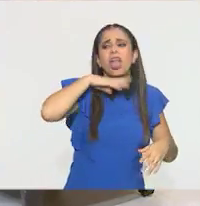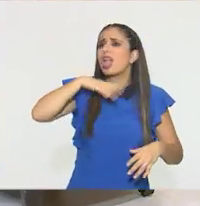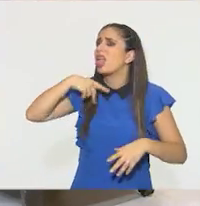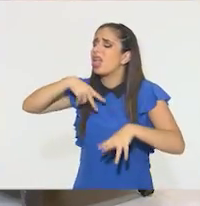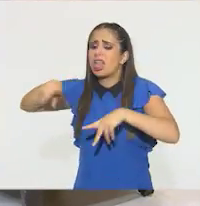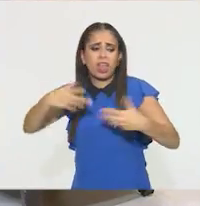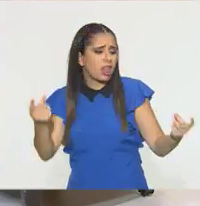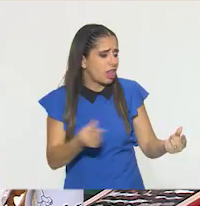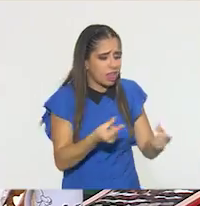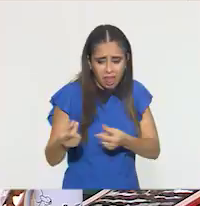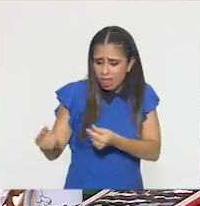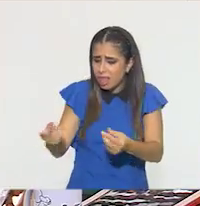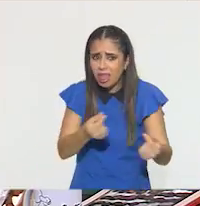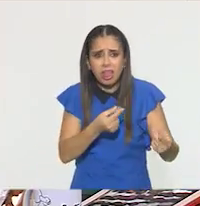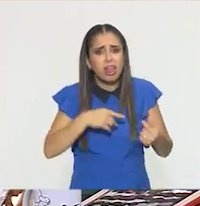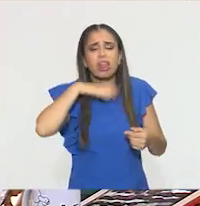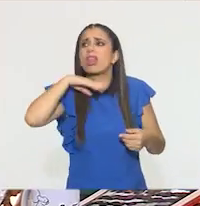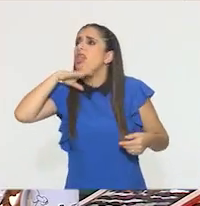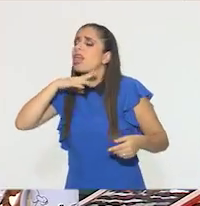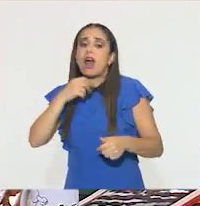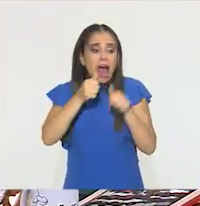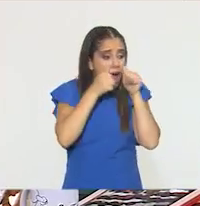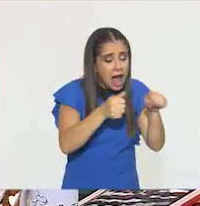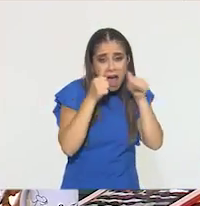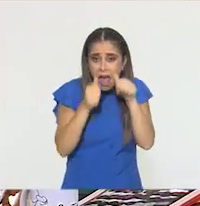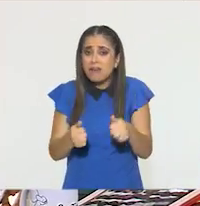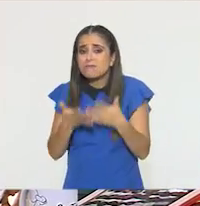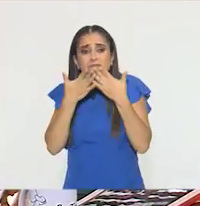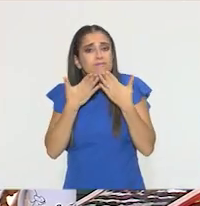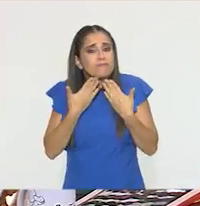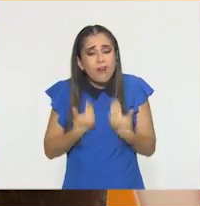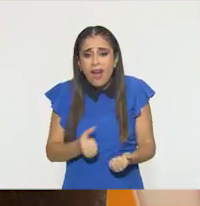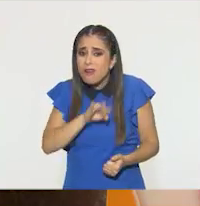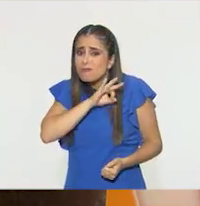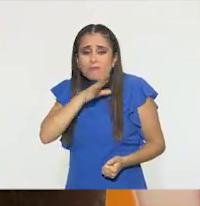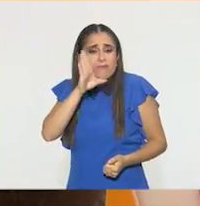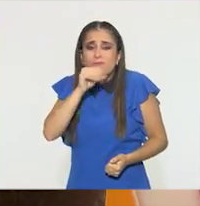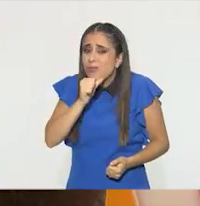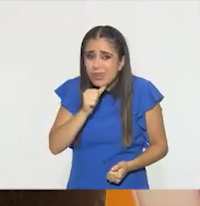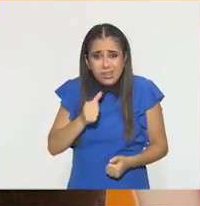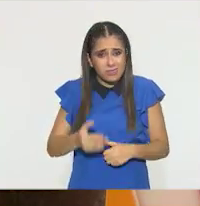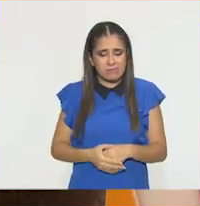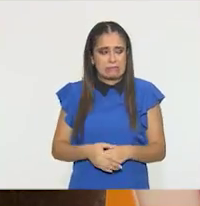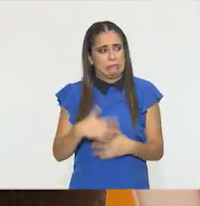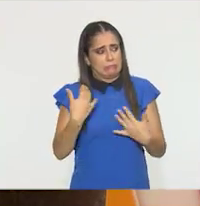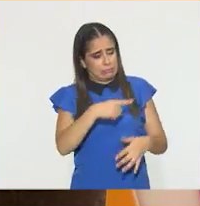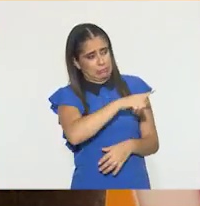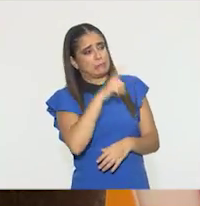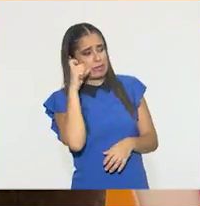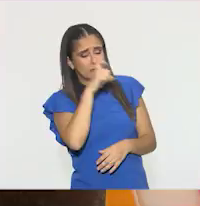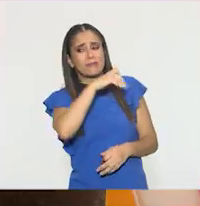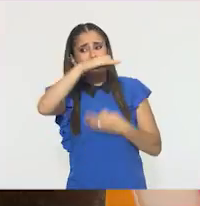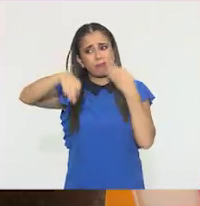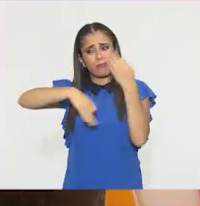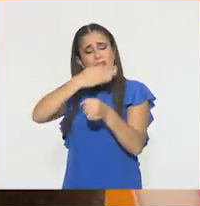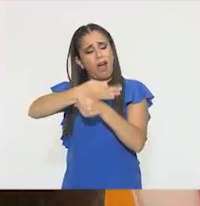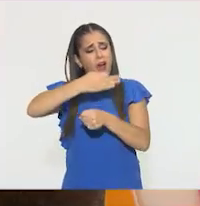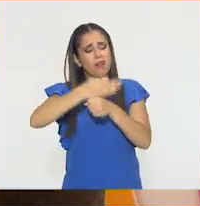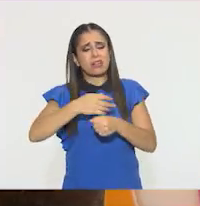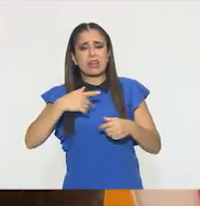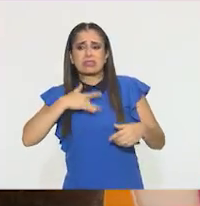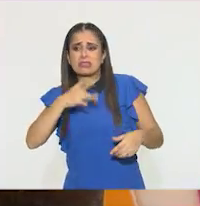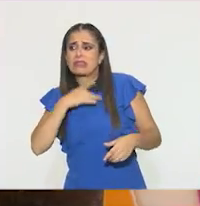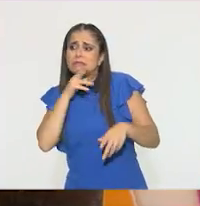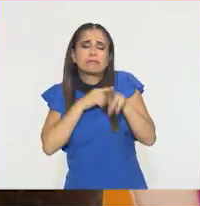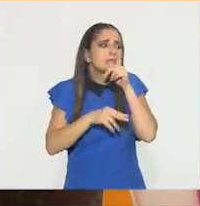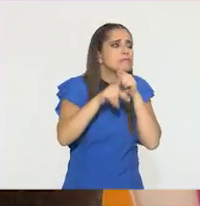no me da tiempo para poner atención a las cosas. Ok. Sí suena muy complicado. Un poco todos estamos así en estos días, pero creo que lo